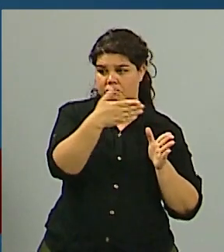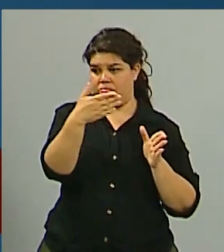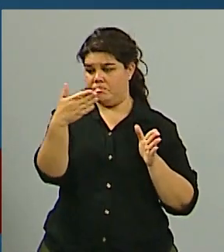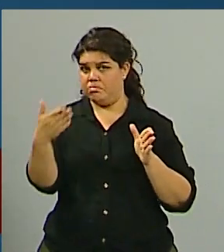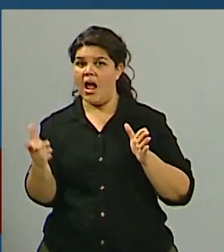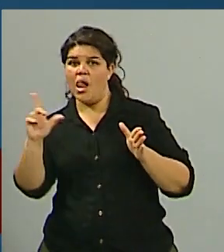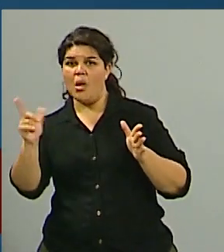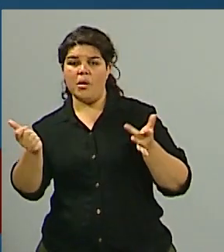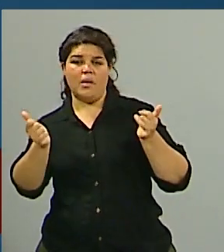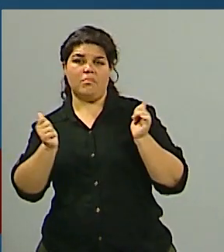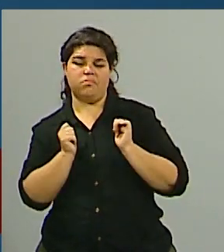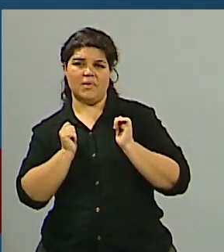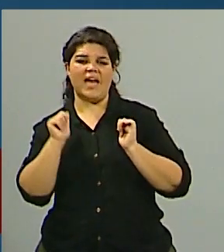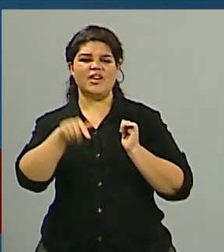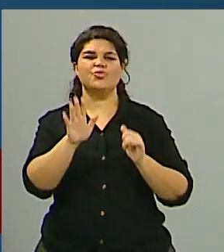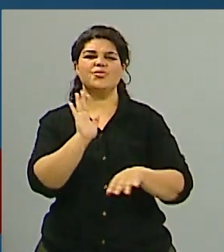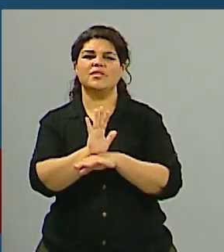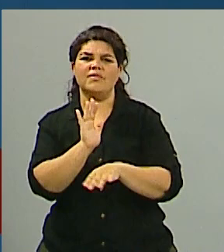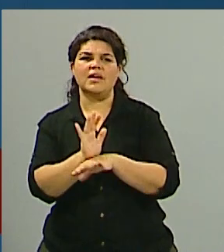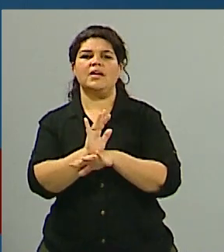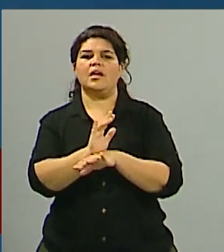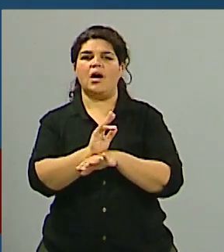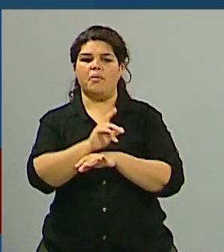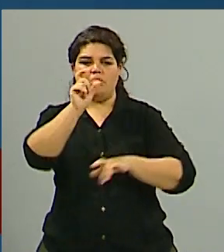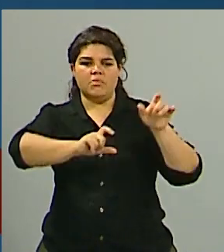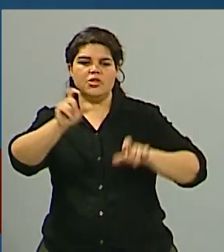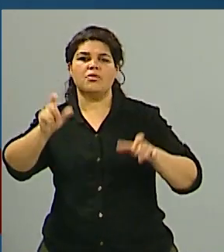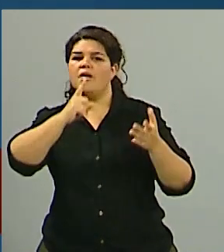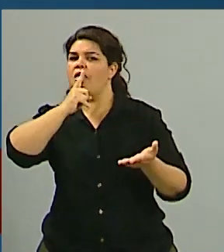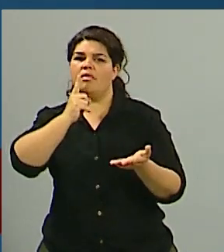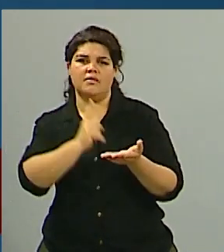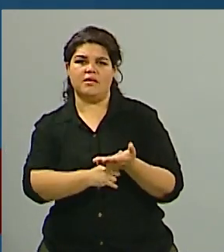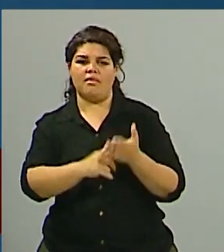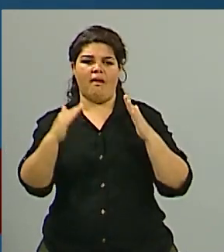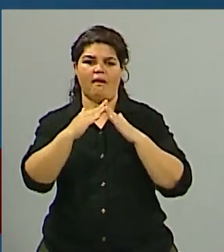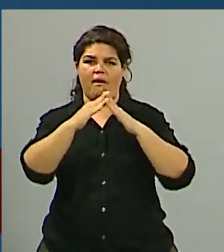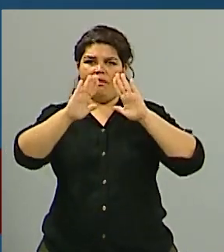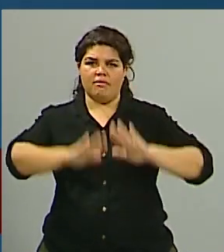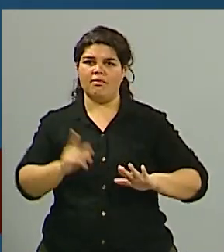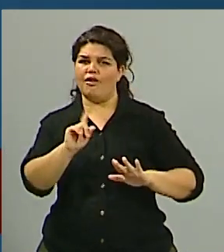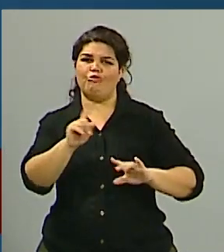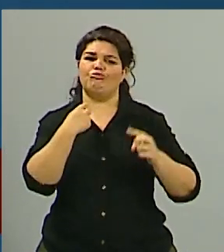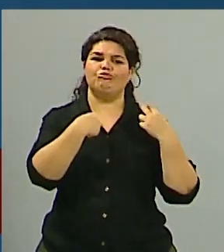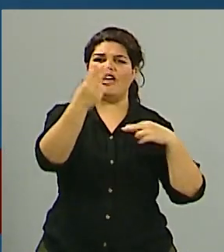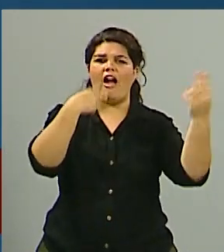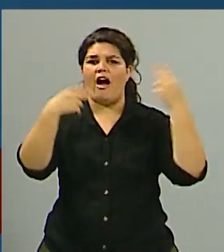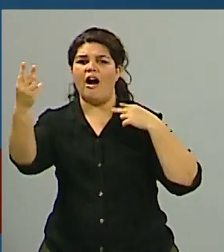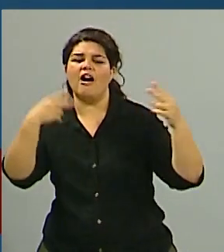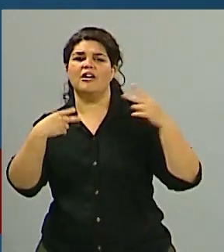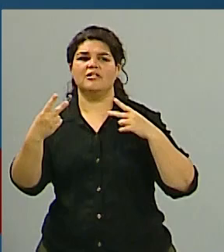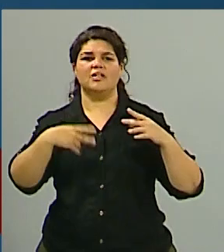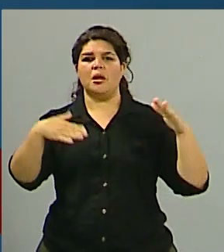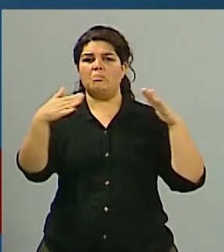país y donde además Mendoza se vuelve a consolidar como uno de los destinos elegidos para este tipo de fines de semana Bueno